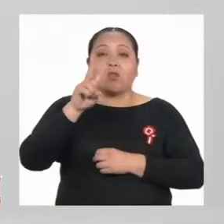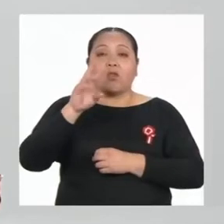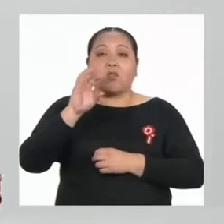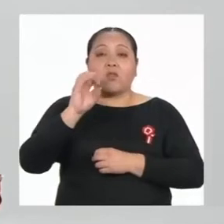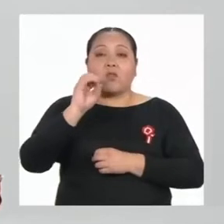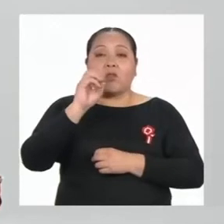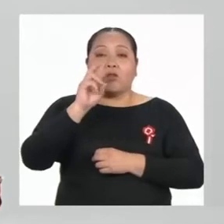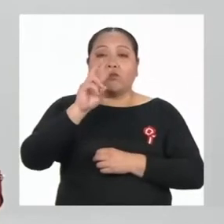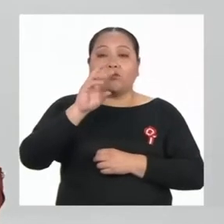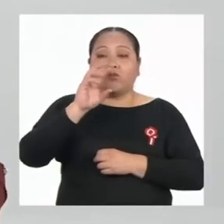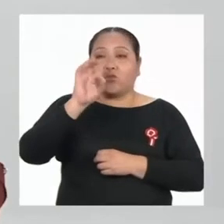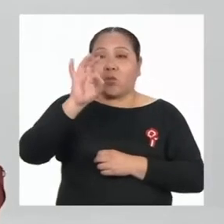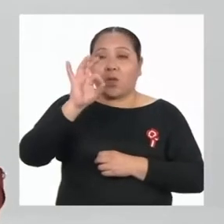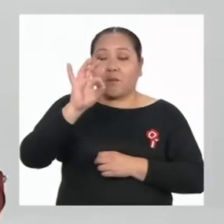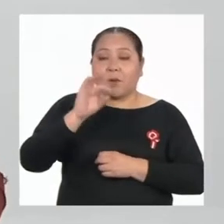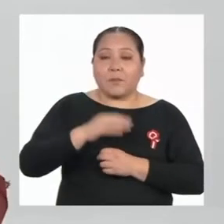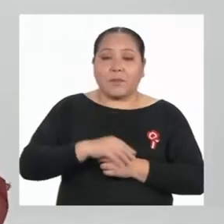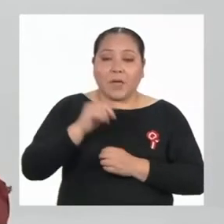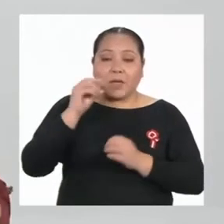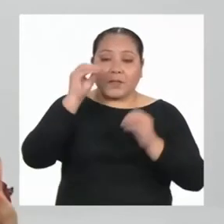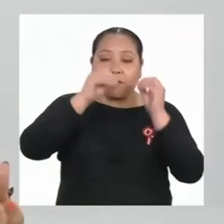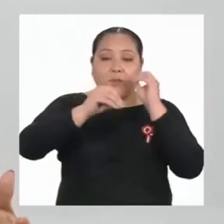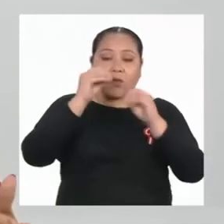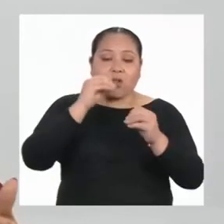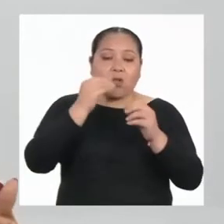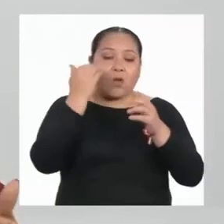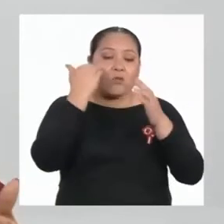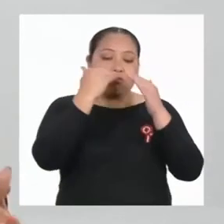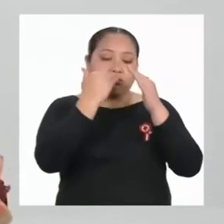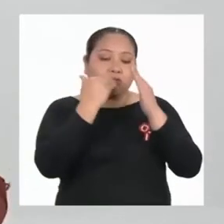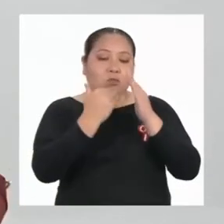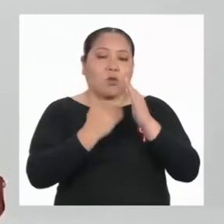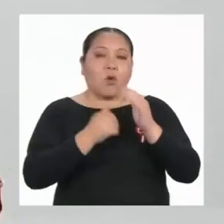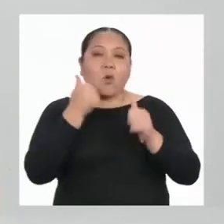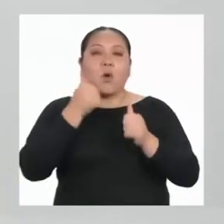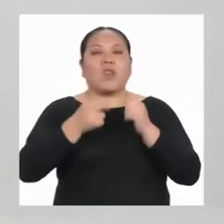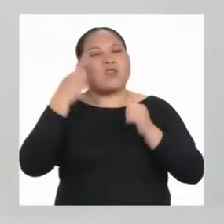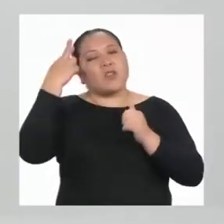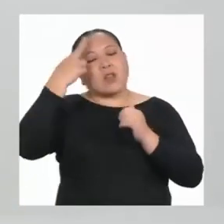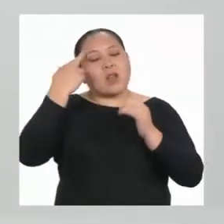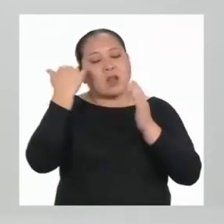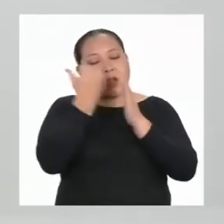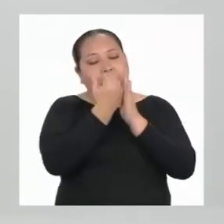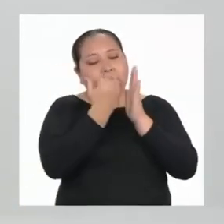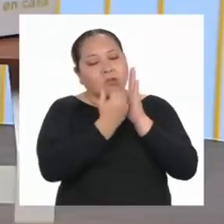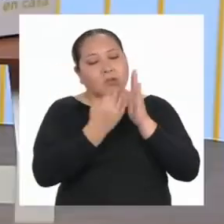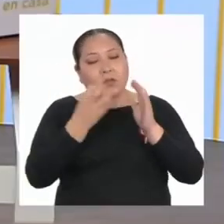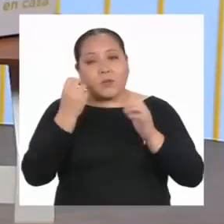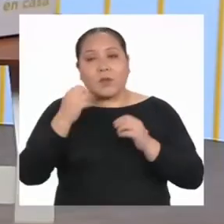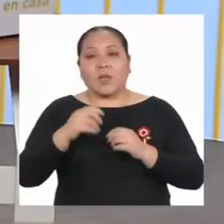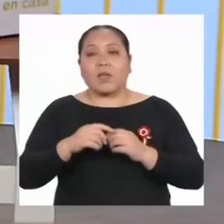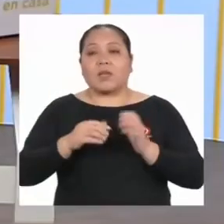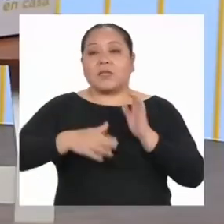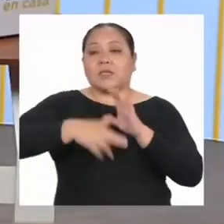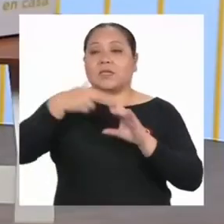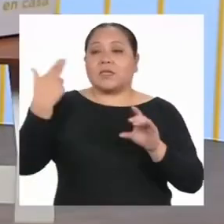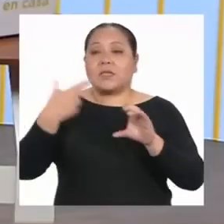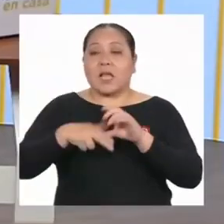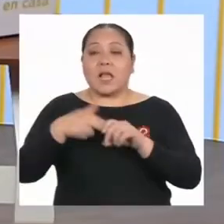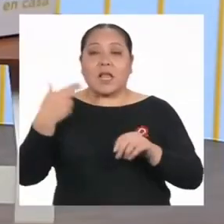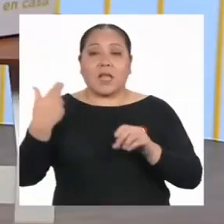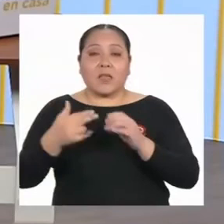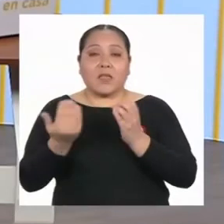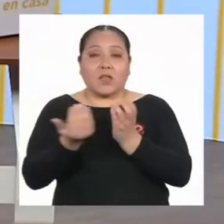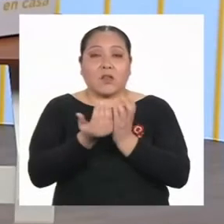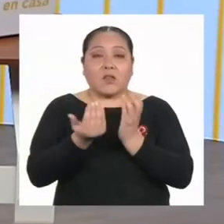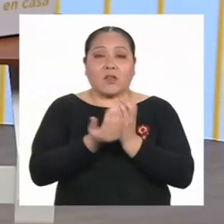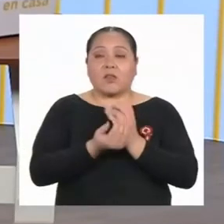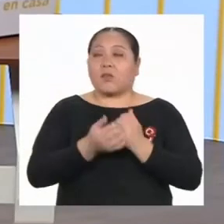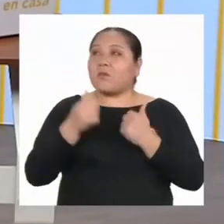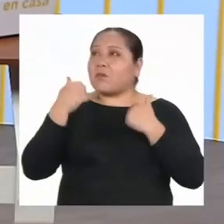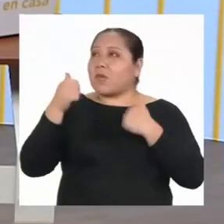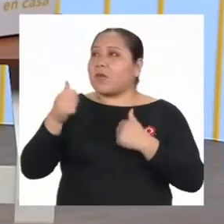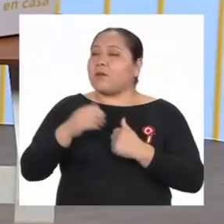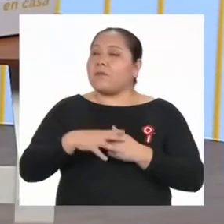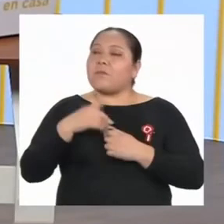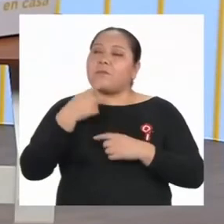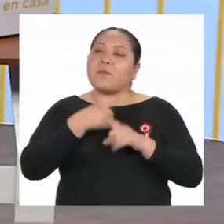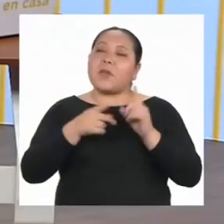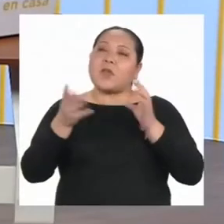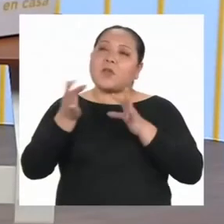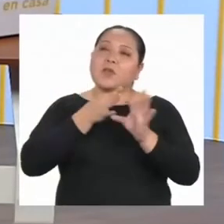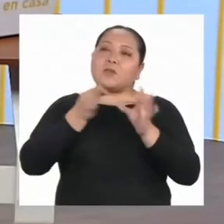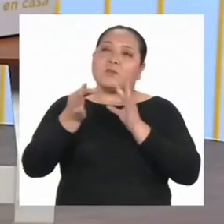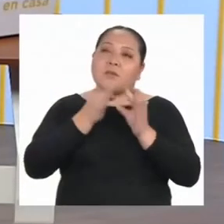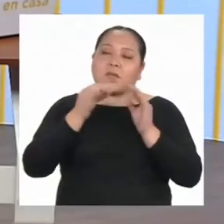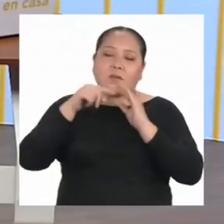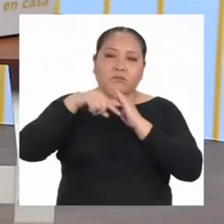factores que influyen en la deserción escolar, que es bastante útil. ¡Súper! Pero, profe, explique